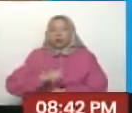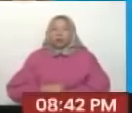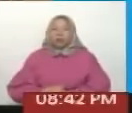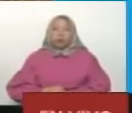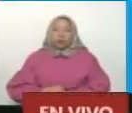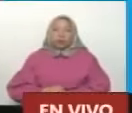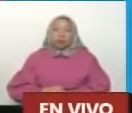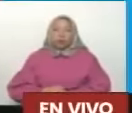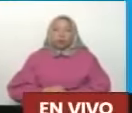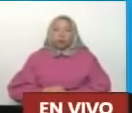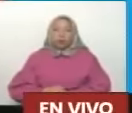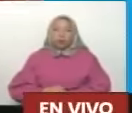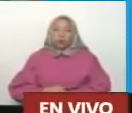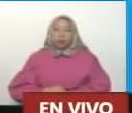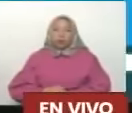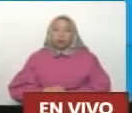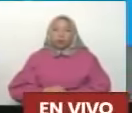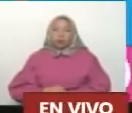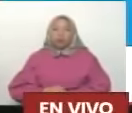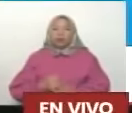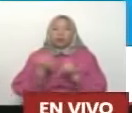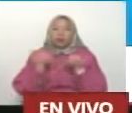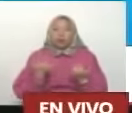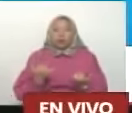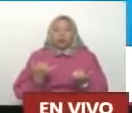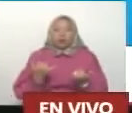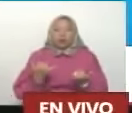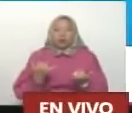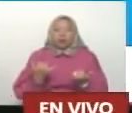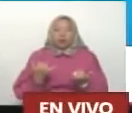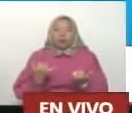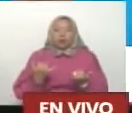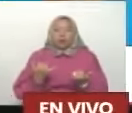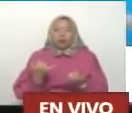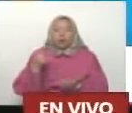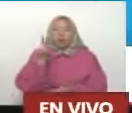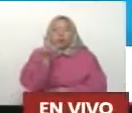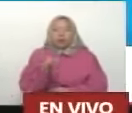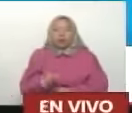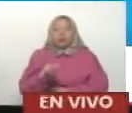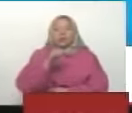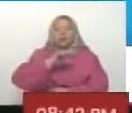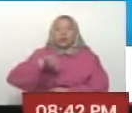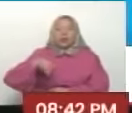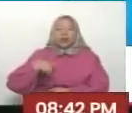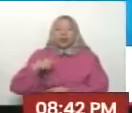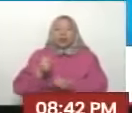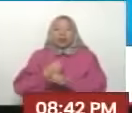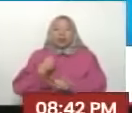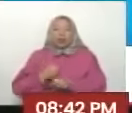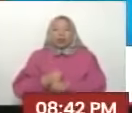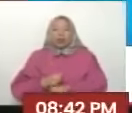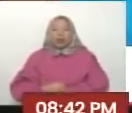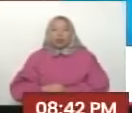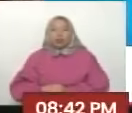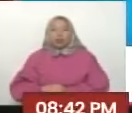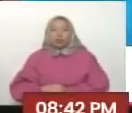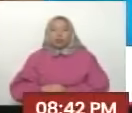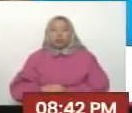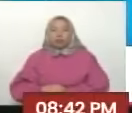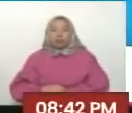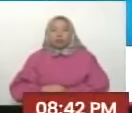Héctor, yo tengo 10 años antes de estar como ministro, 10 años en el Consejo Federal. Y en